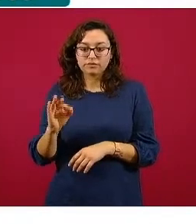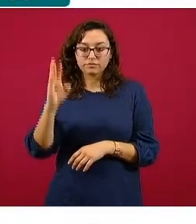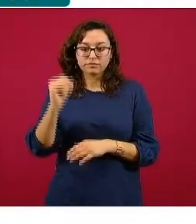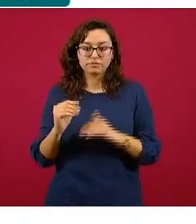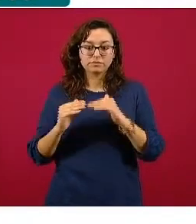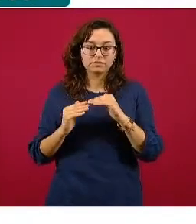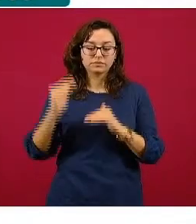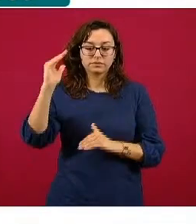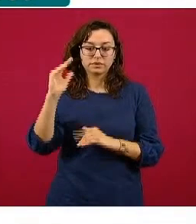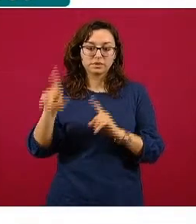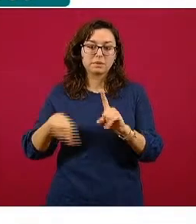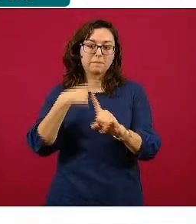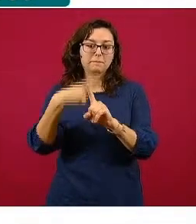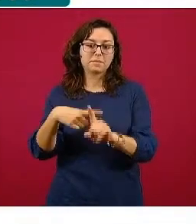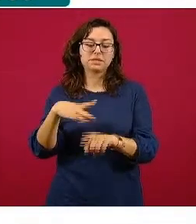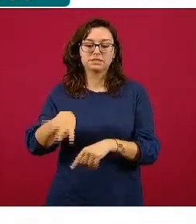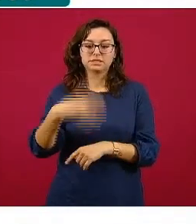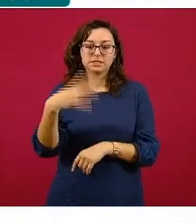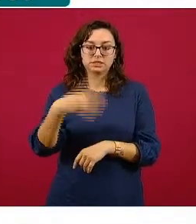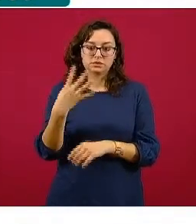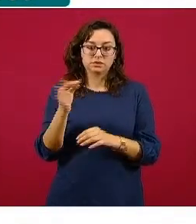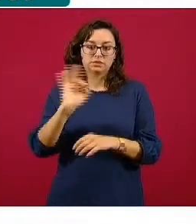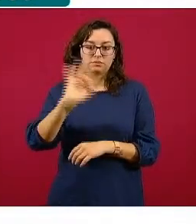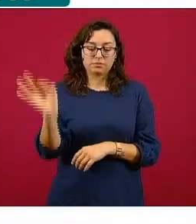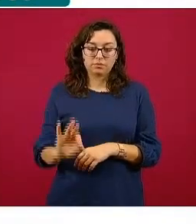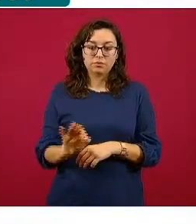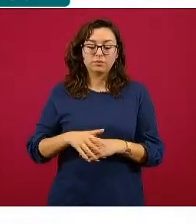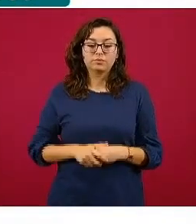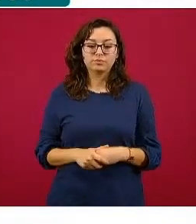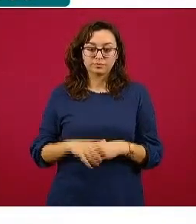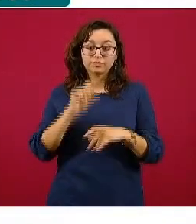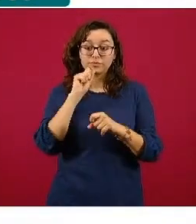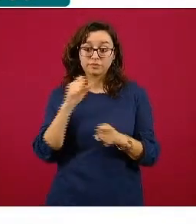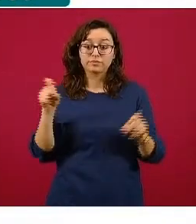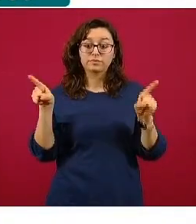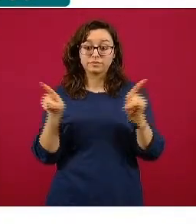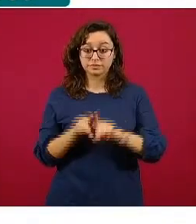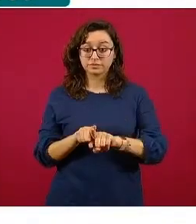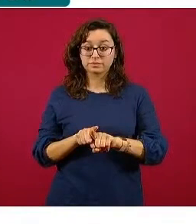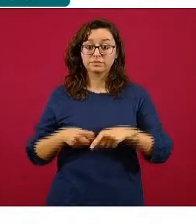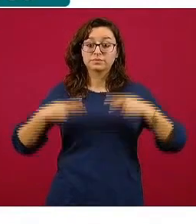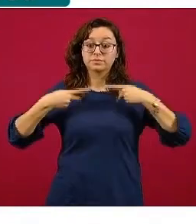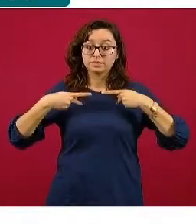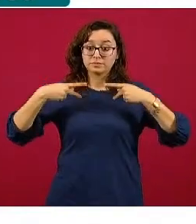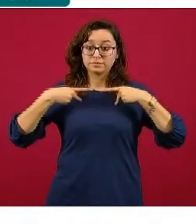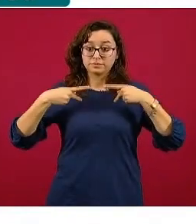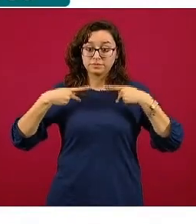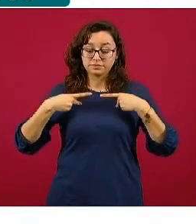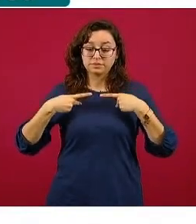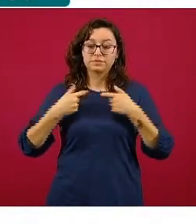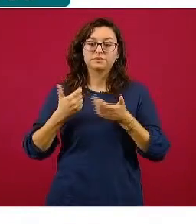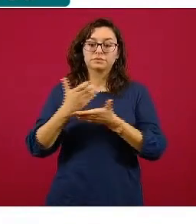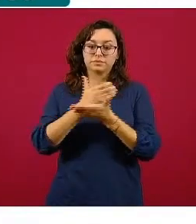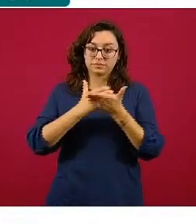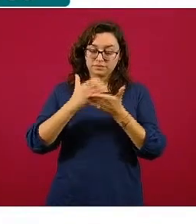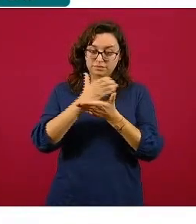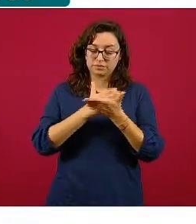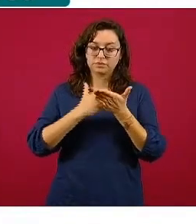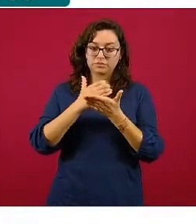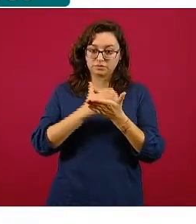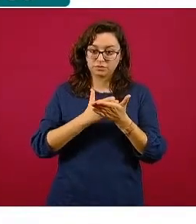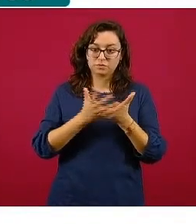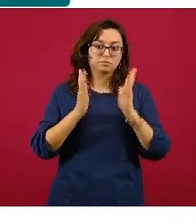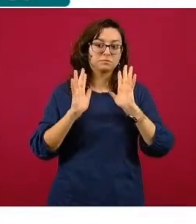incremento de un más 14%. Asimismo se están incrementando también las personas que se están recuperando de la